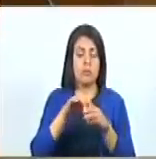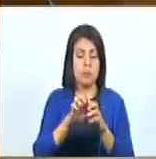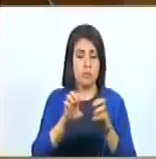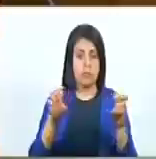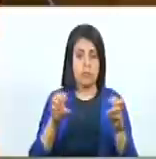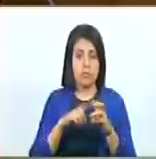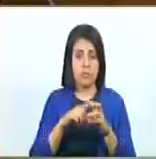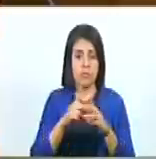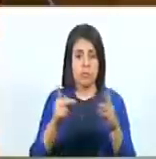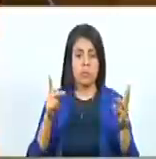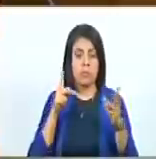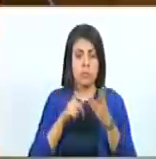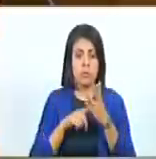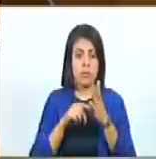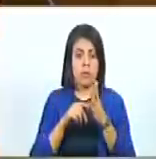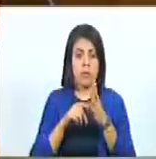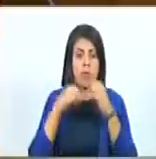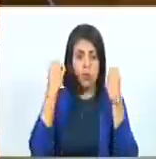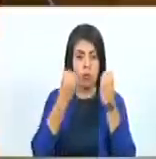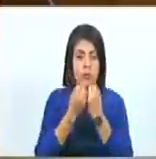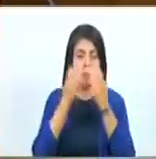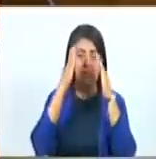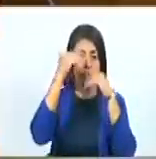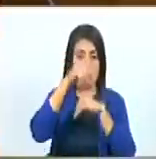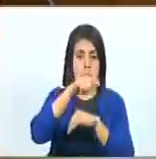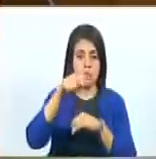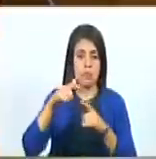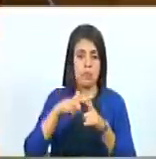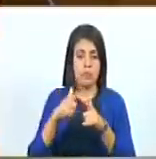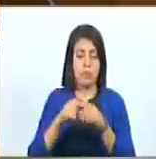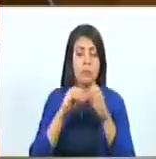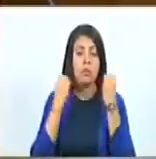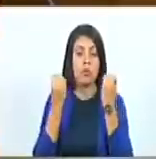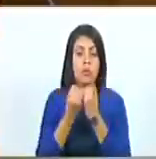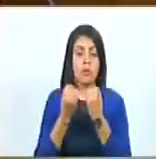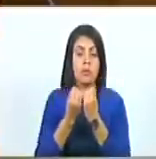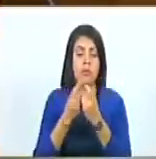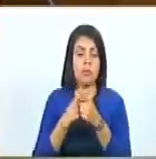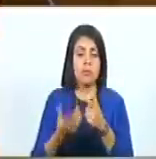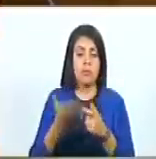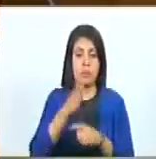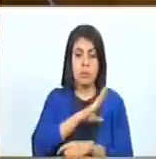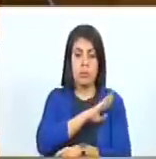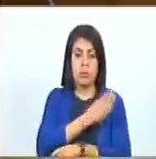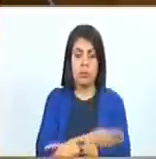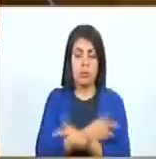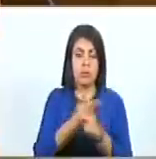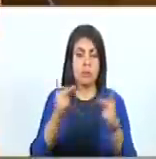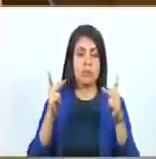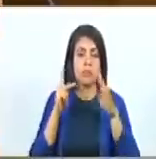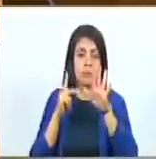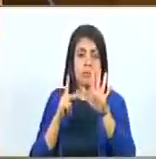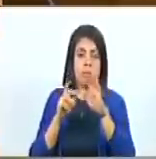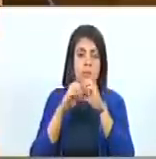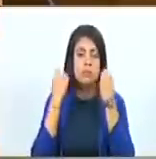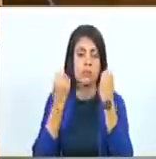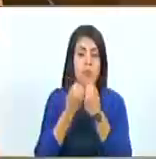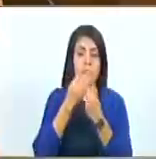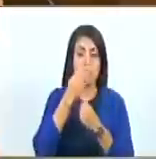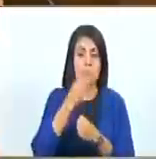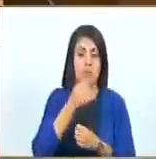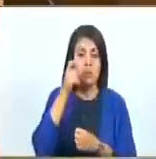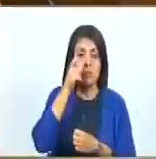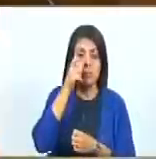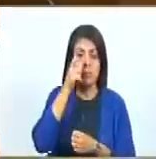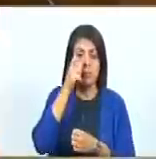Público. Cuatro, las Oficinas de Atención Ciudadana a los órganos y entes del poder público. Cinco, los organismos de seguridad